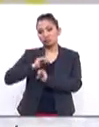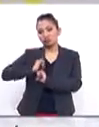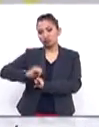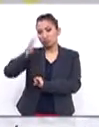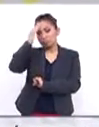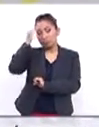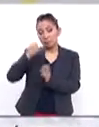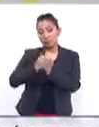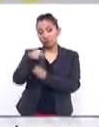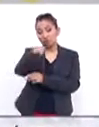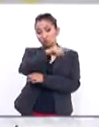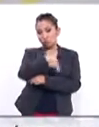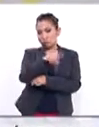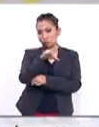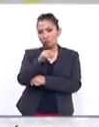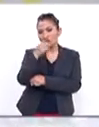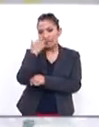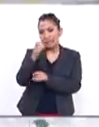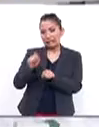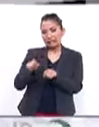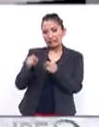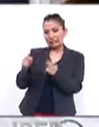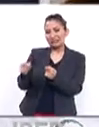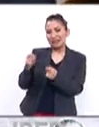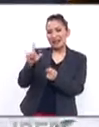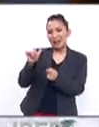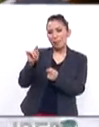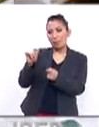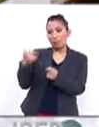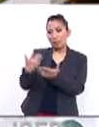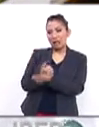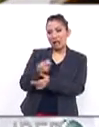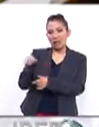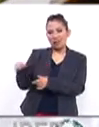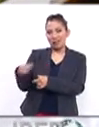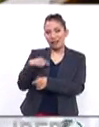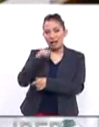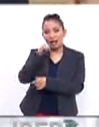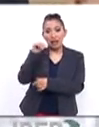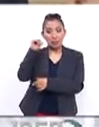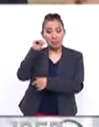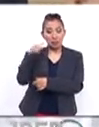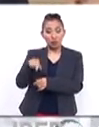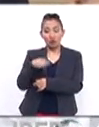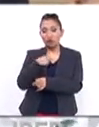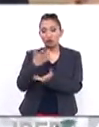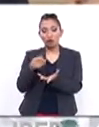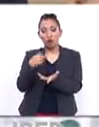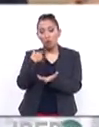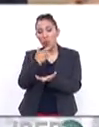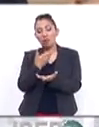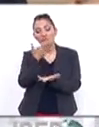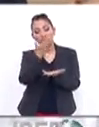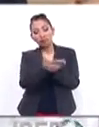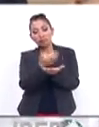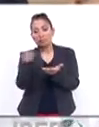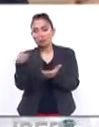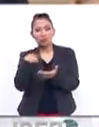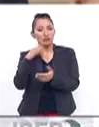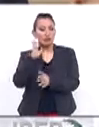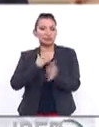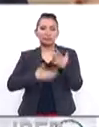con una decisión de ellos. No quisieron entregarle a los laboristas la victoria en el día de hoy. Por eso la moción no procedió. Pero ella está